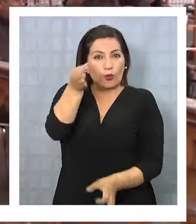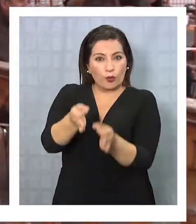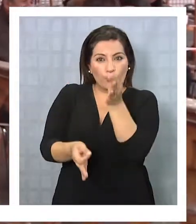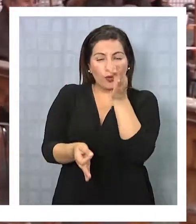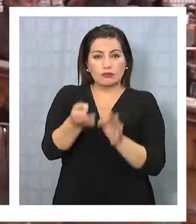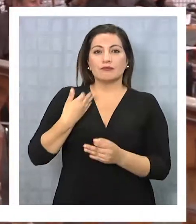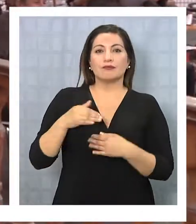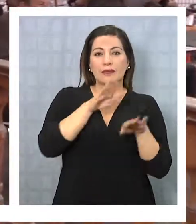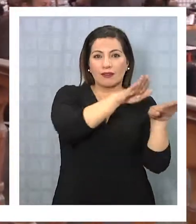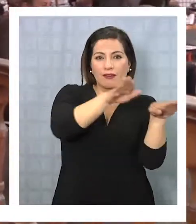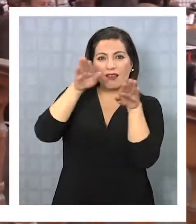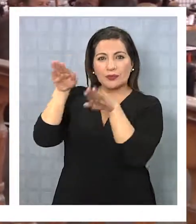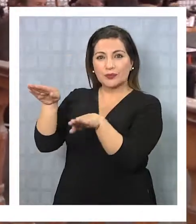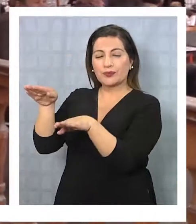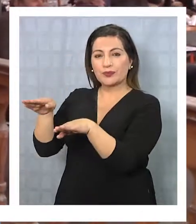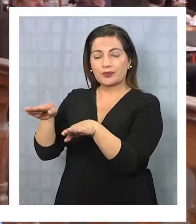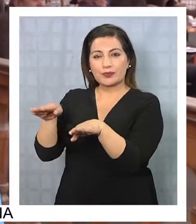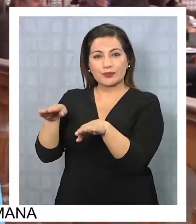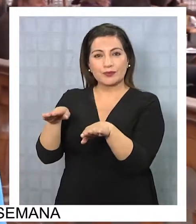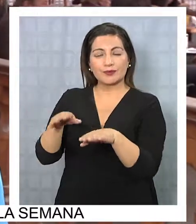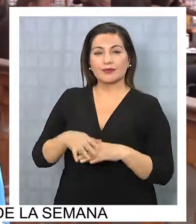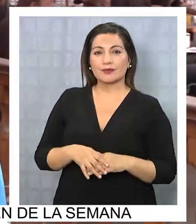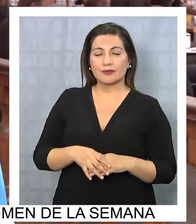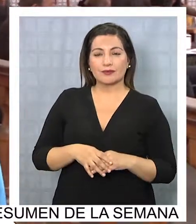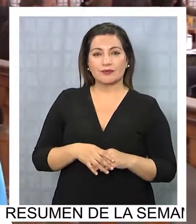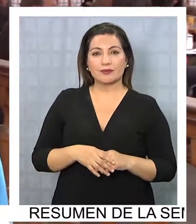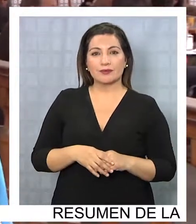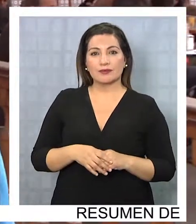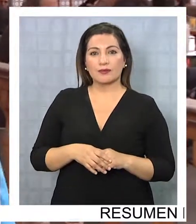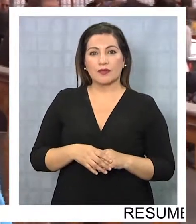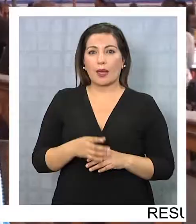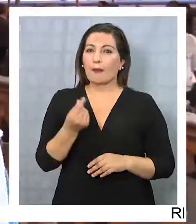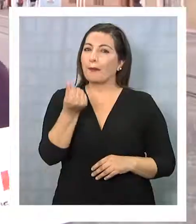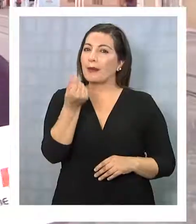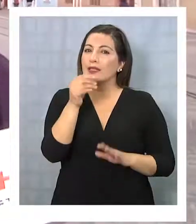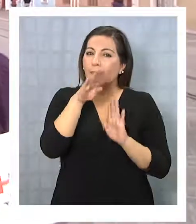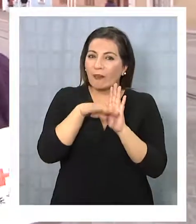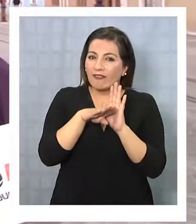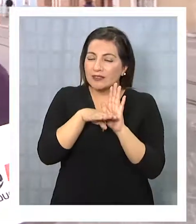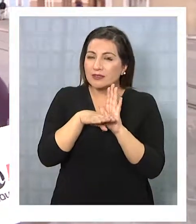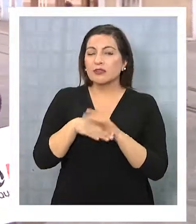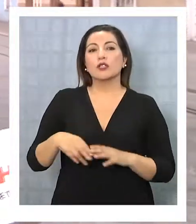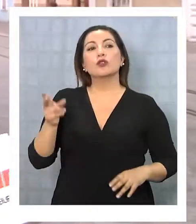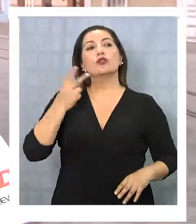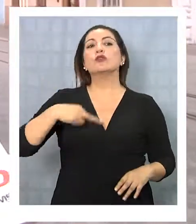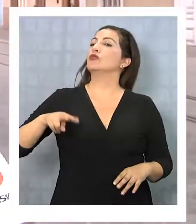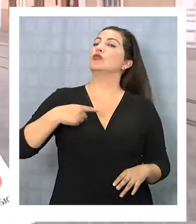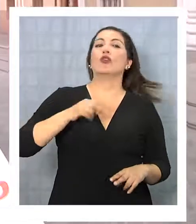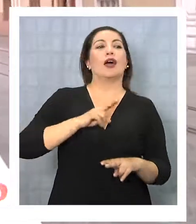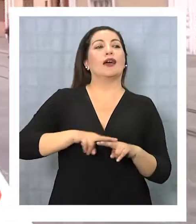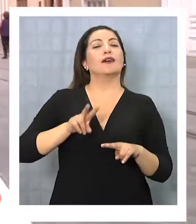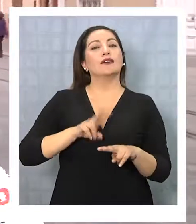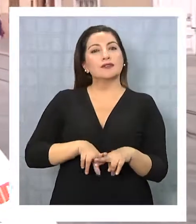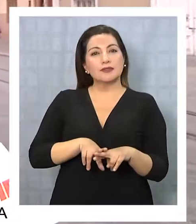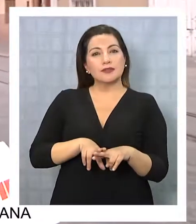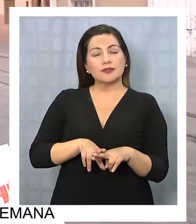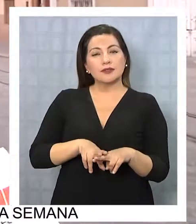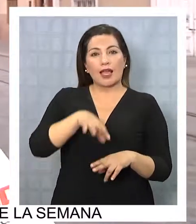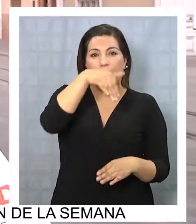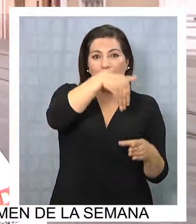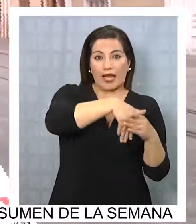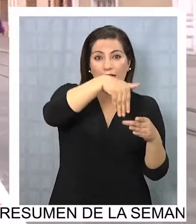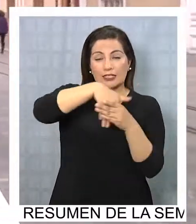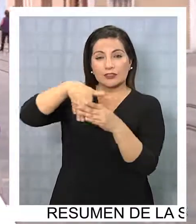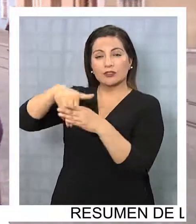con apoyo de cantidades muy menores. Uno cuando se somete a este tipo de elecciones